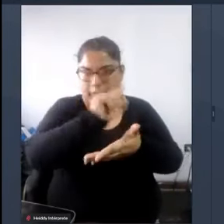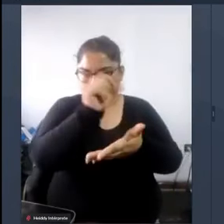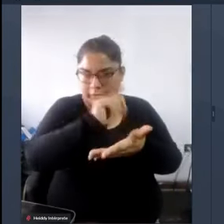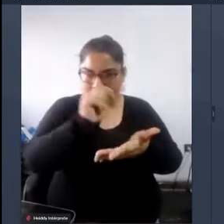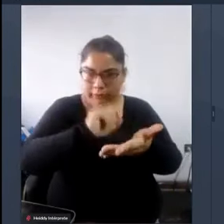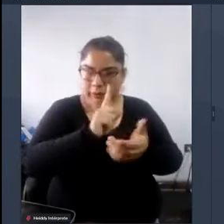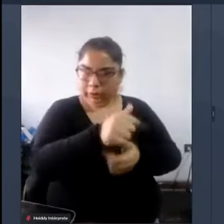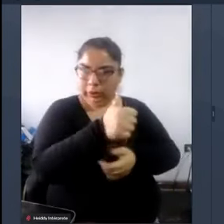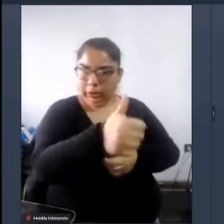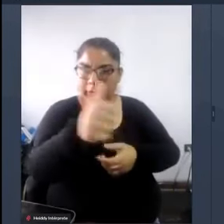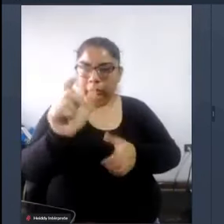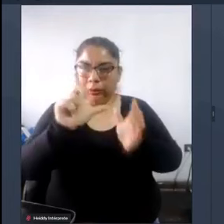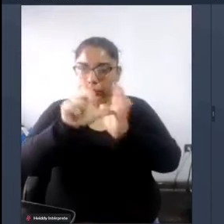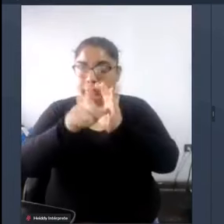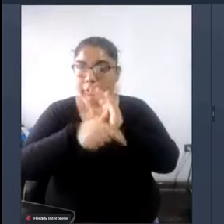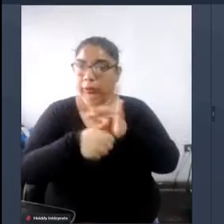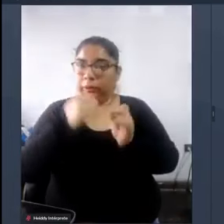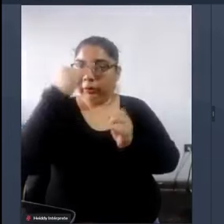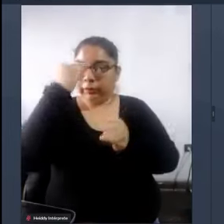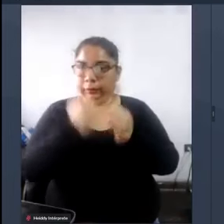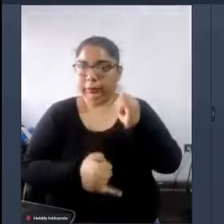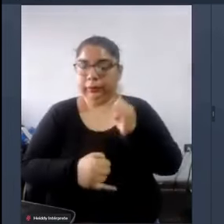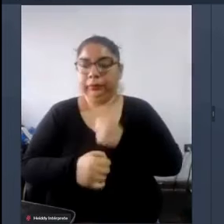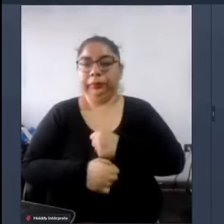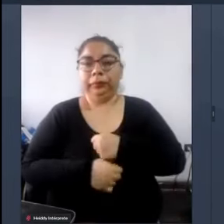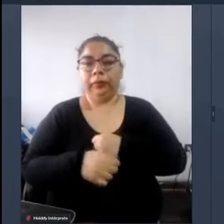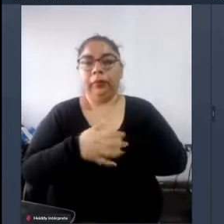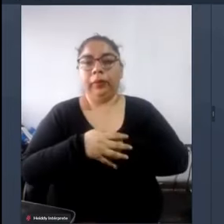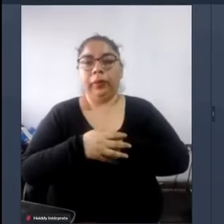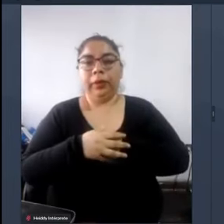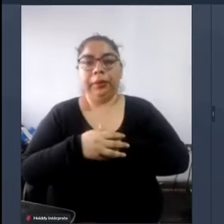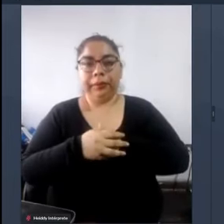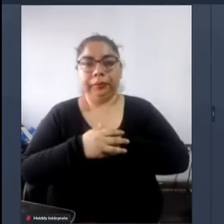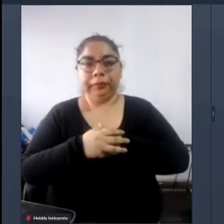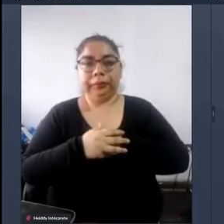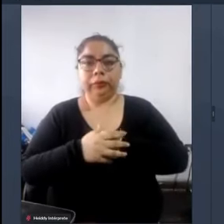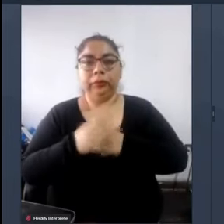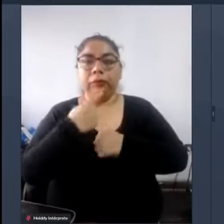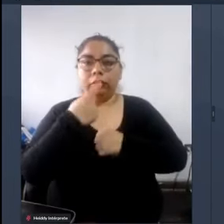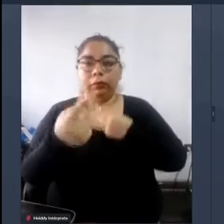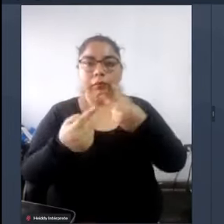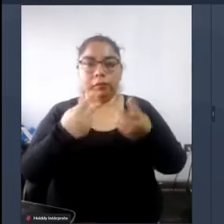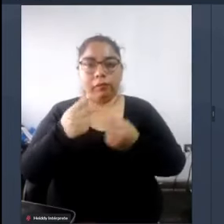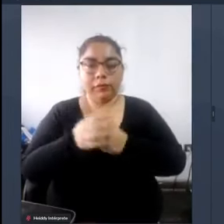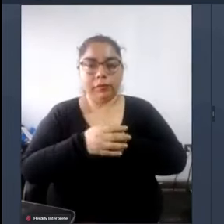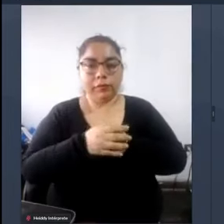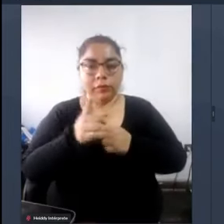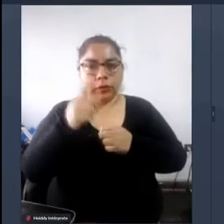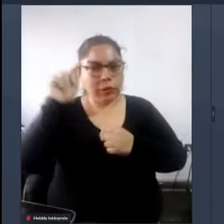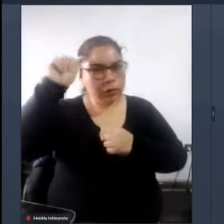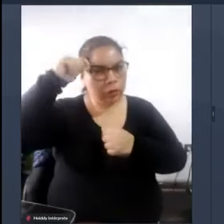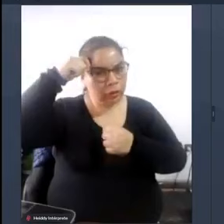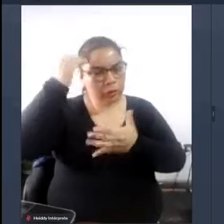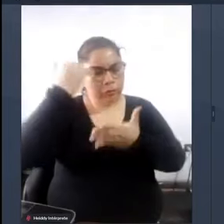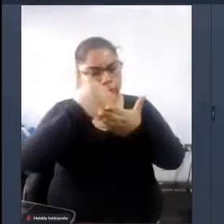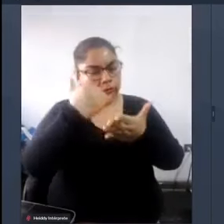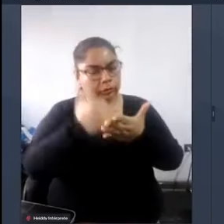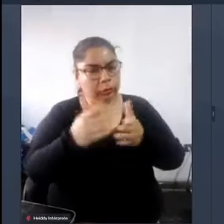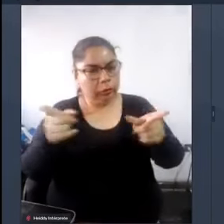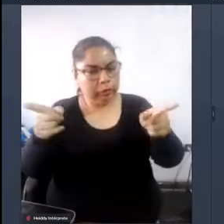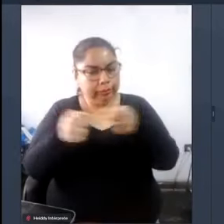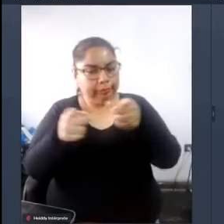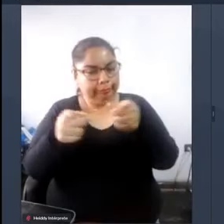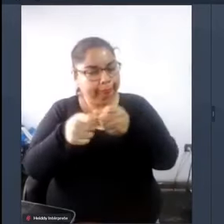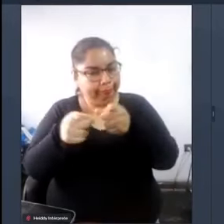cada uno porque luego de esto vamos a hacer una vamos a hacer un recordar y vamos a hacer un análisis